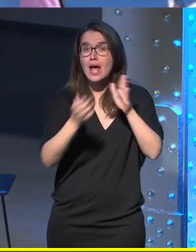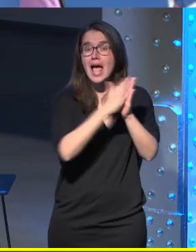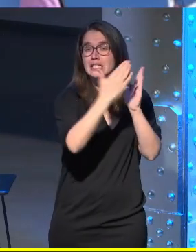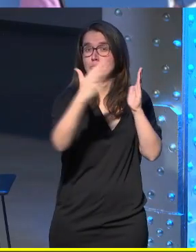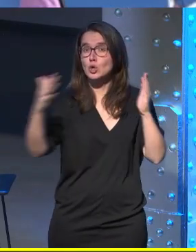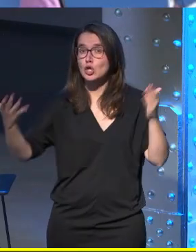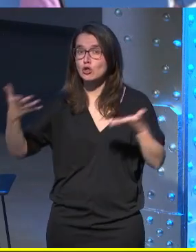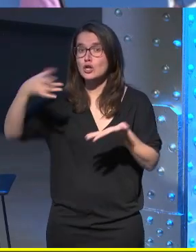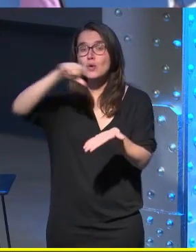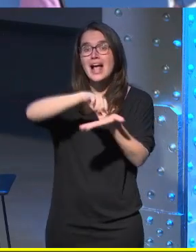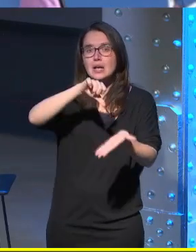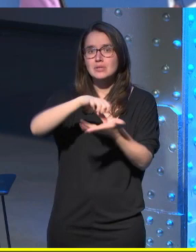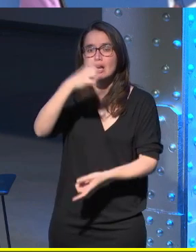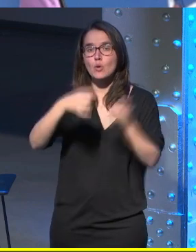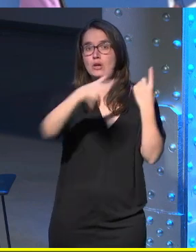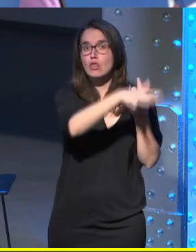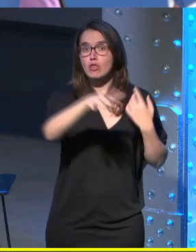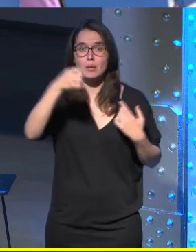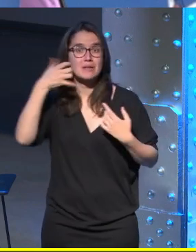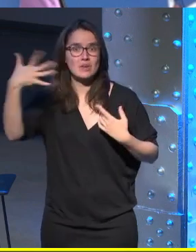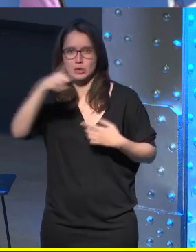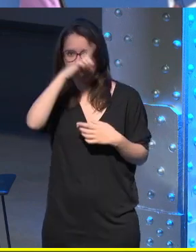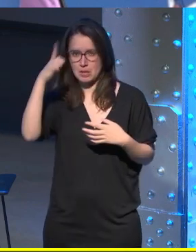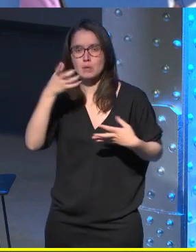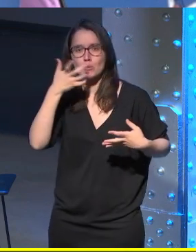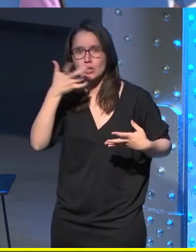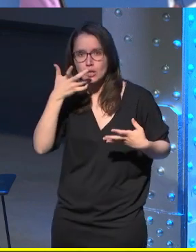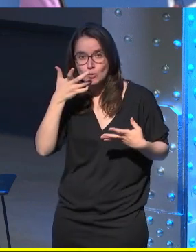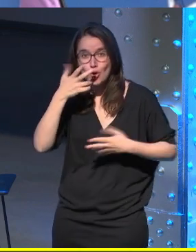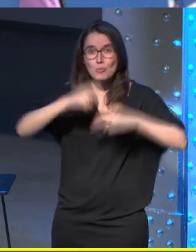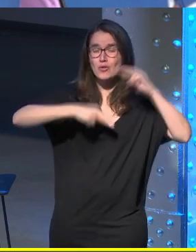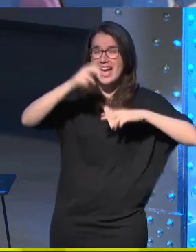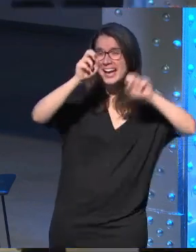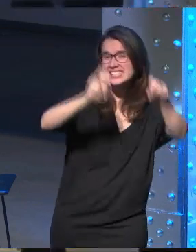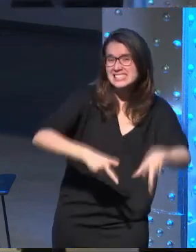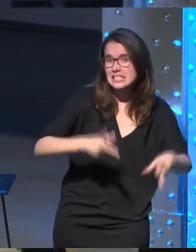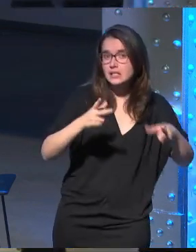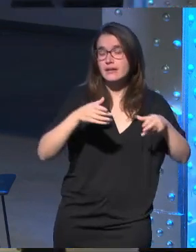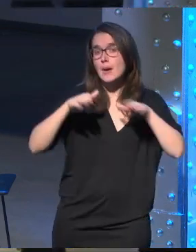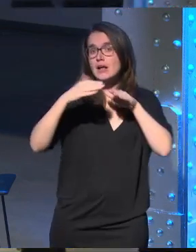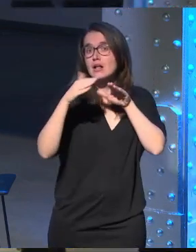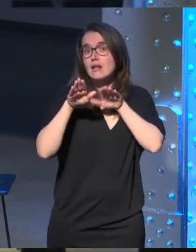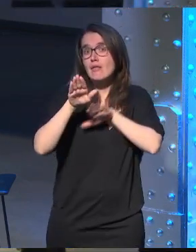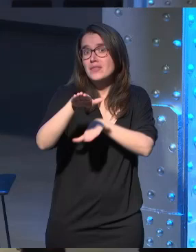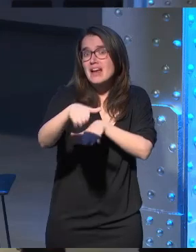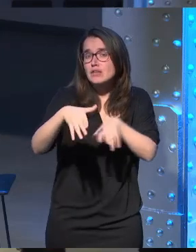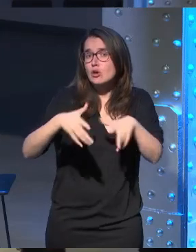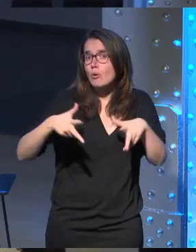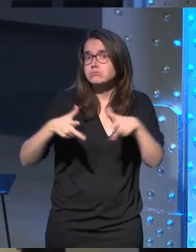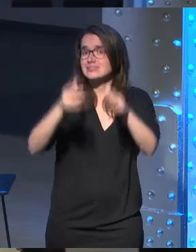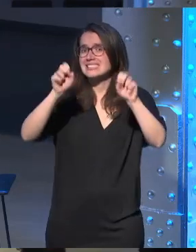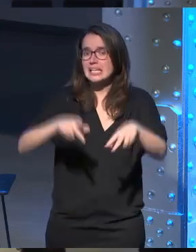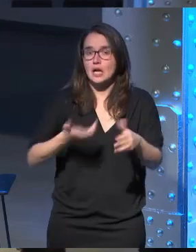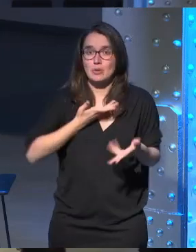en la capital en algunos de los lugares más emblemáticos de Madrid sin montajes sin cortar el tráfico sin pedirle permiso al ayuntamiento